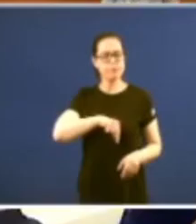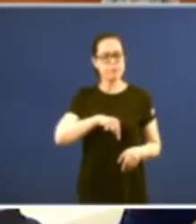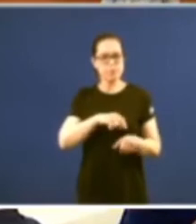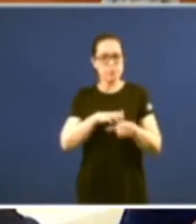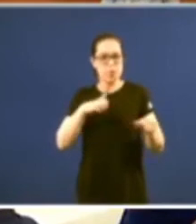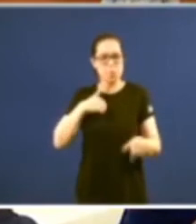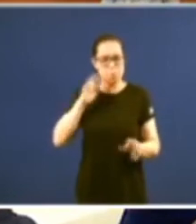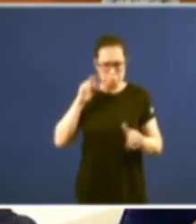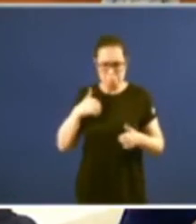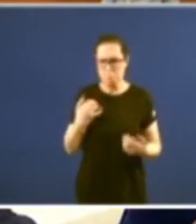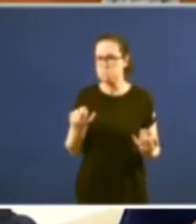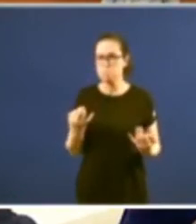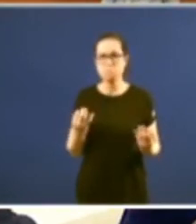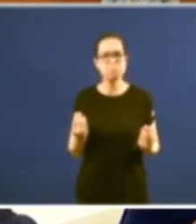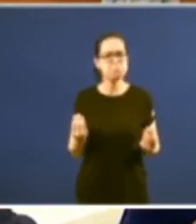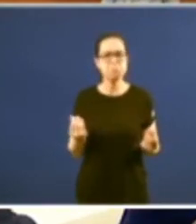xogábamos